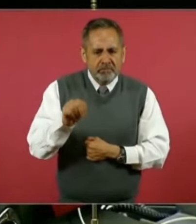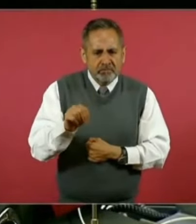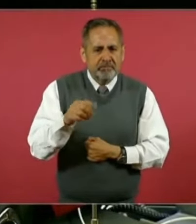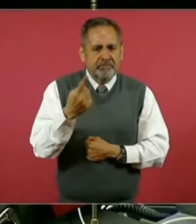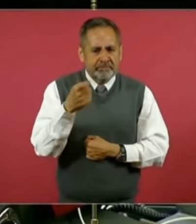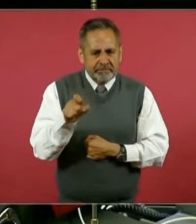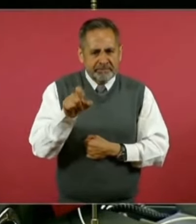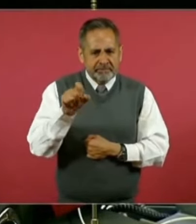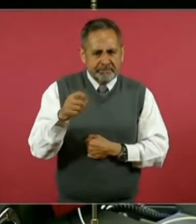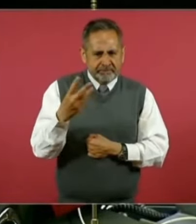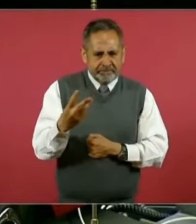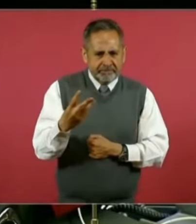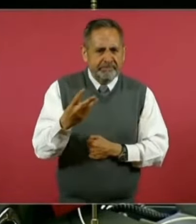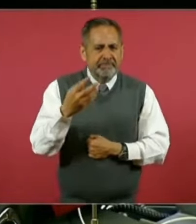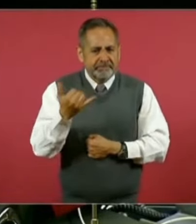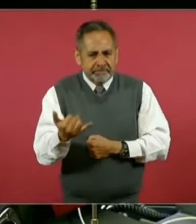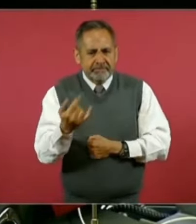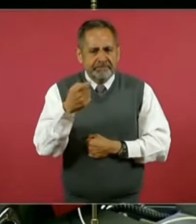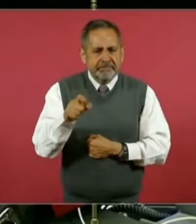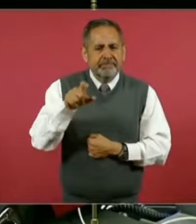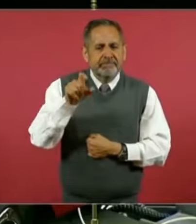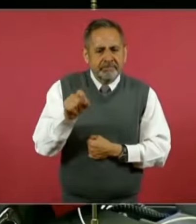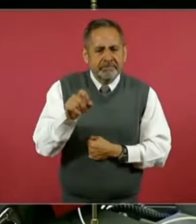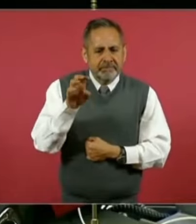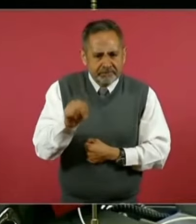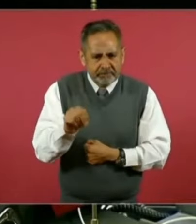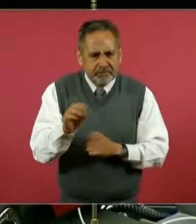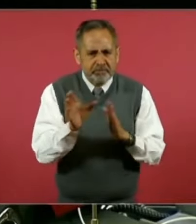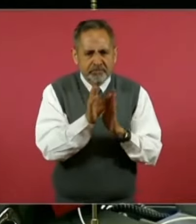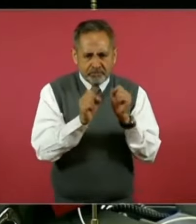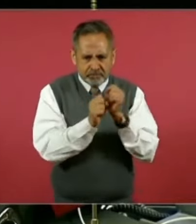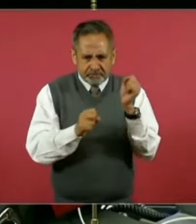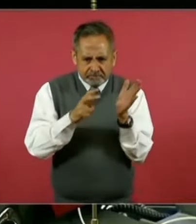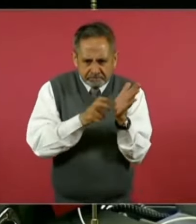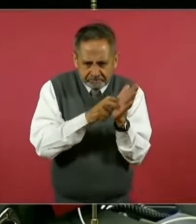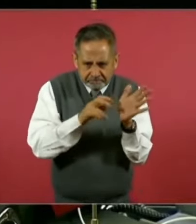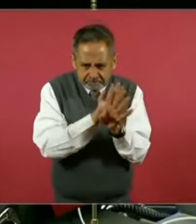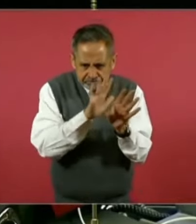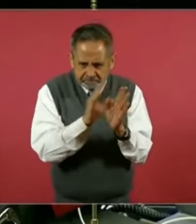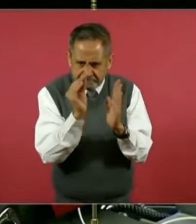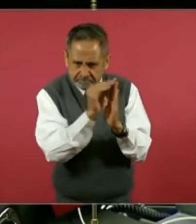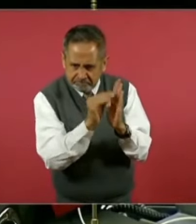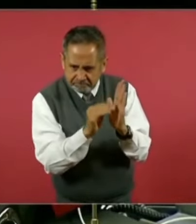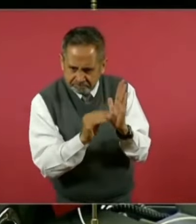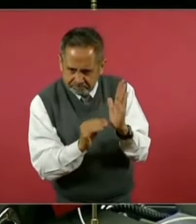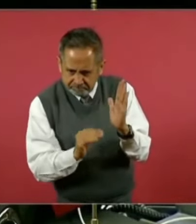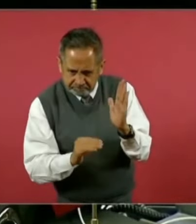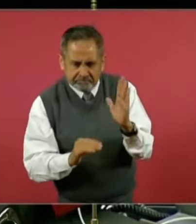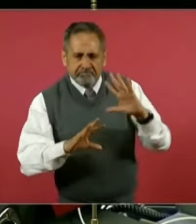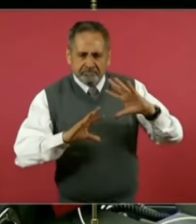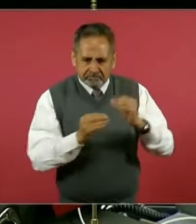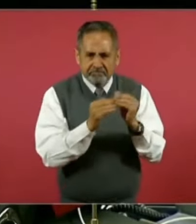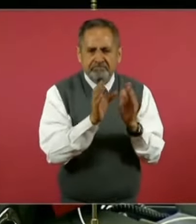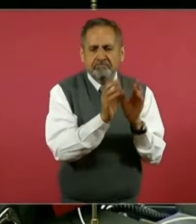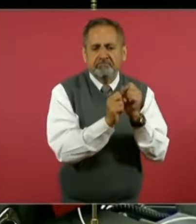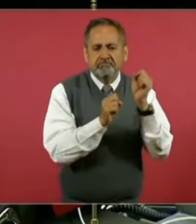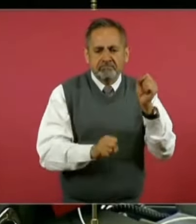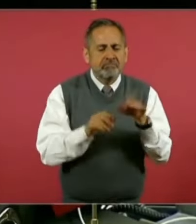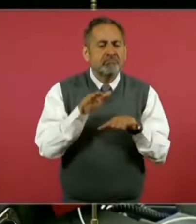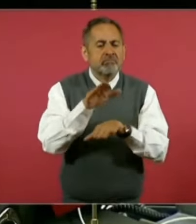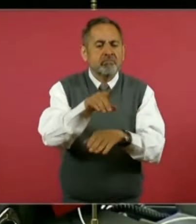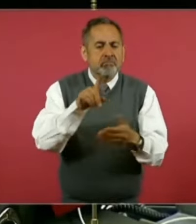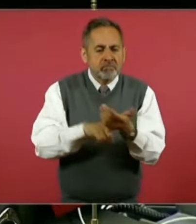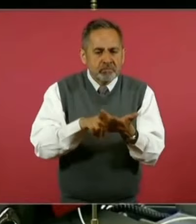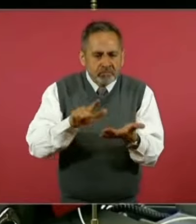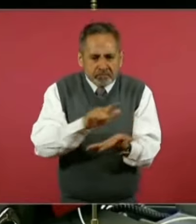123 y 129 de la Constitución Política de los Estados Unidos mexicanos en materia de